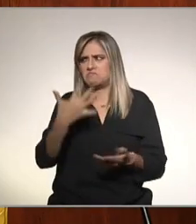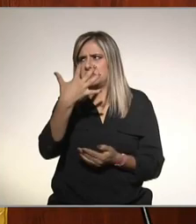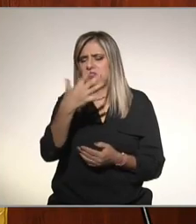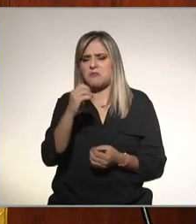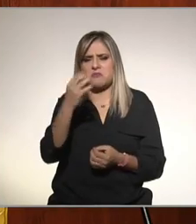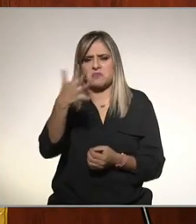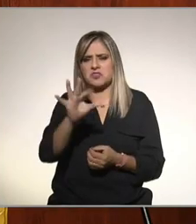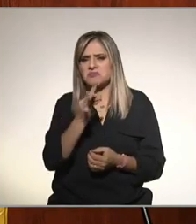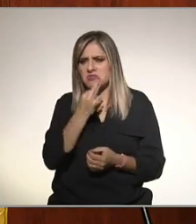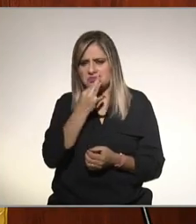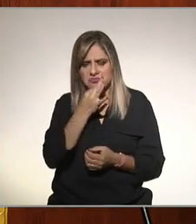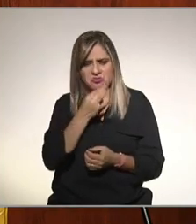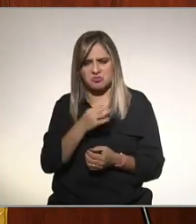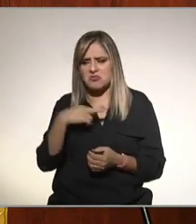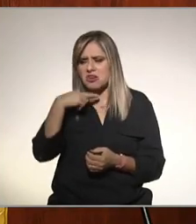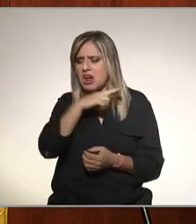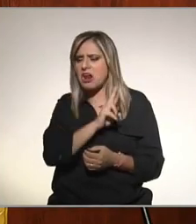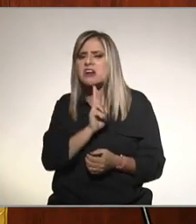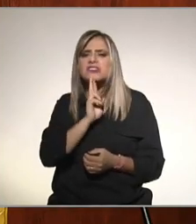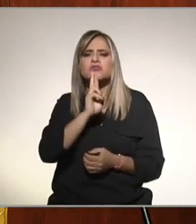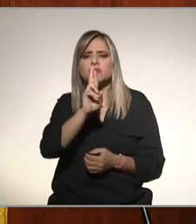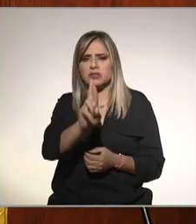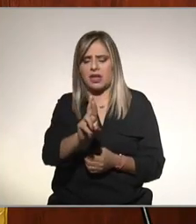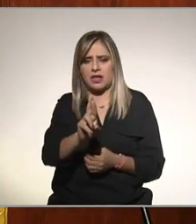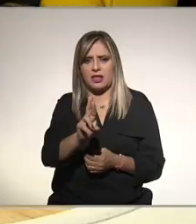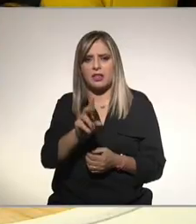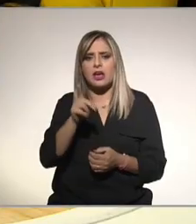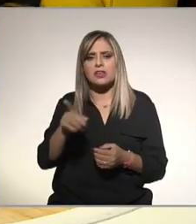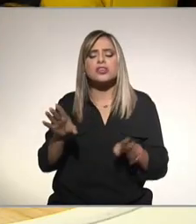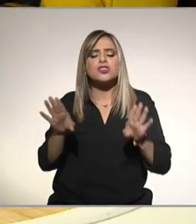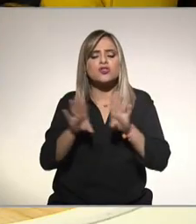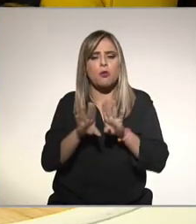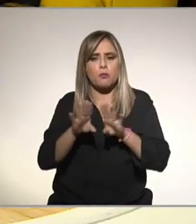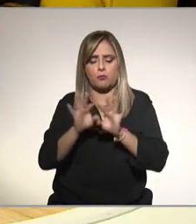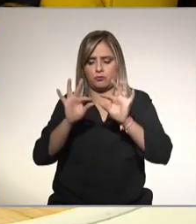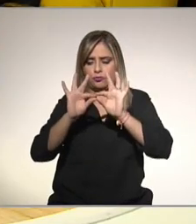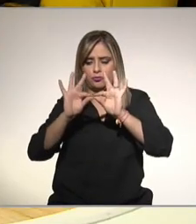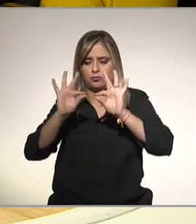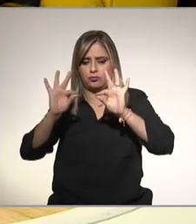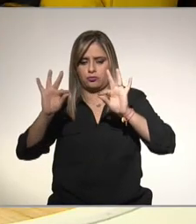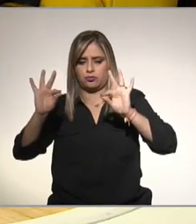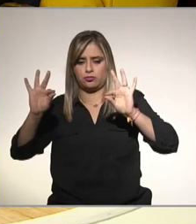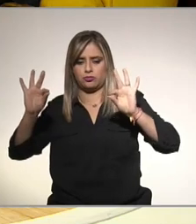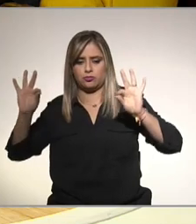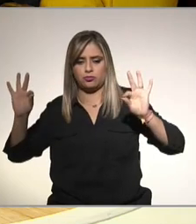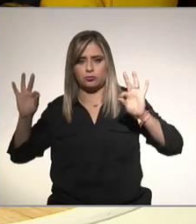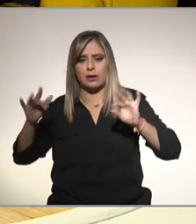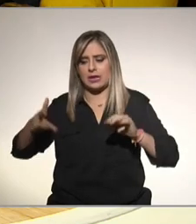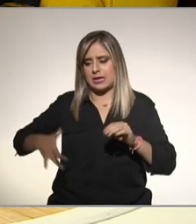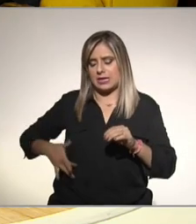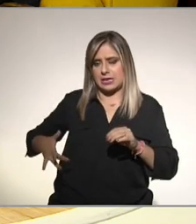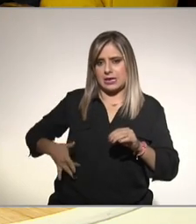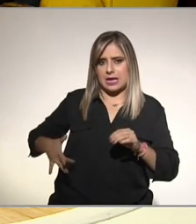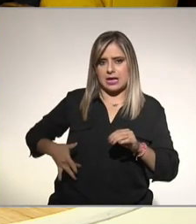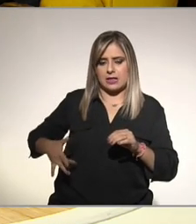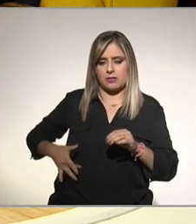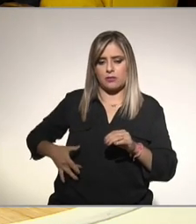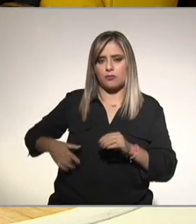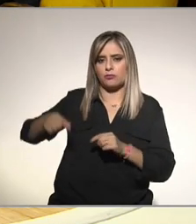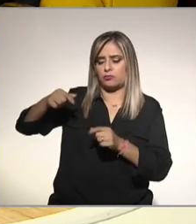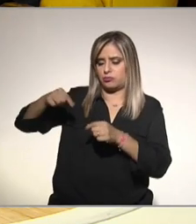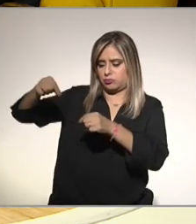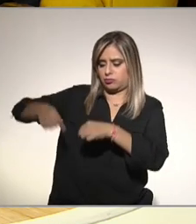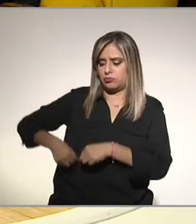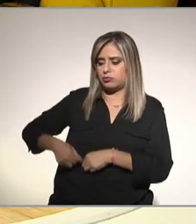minutitos podemos tener la información y lo que hace es tener una sonda que se pone justo donde está el hígado yo aprieto un